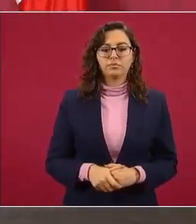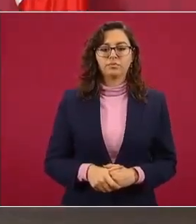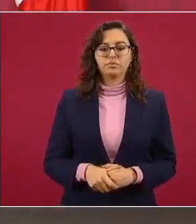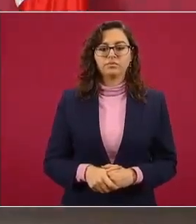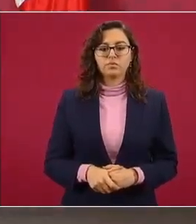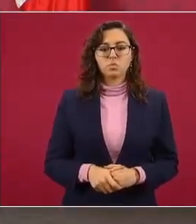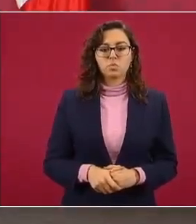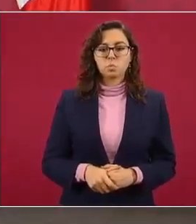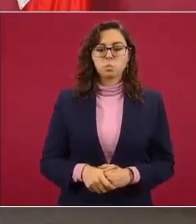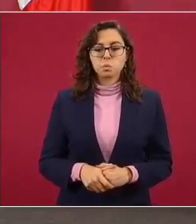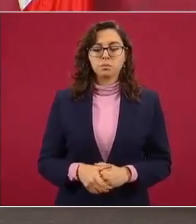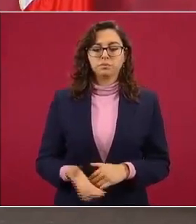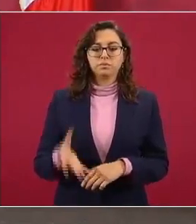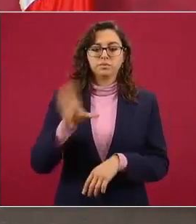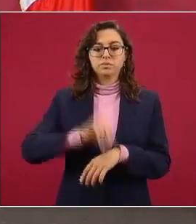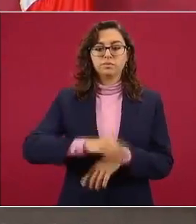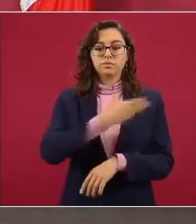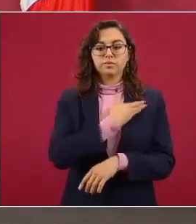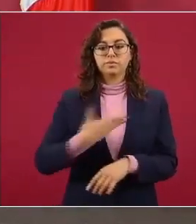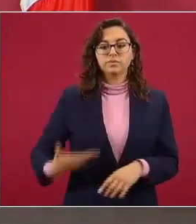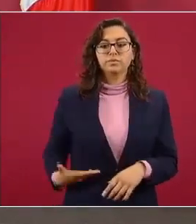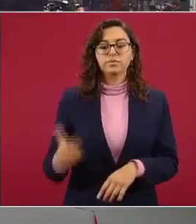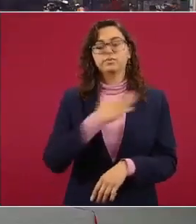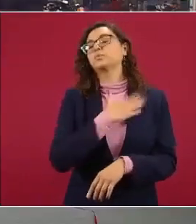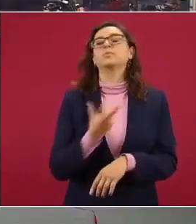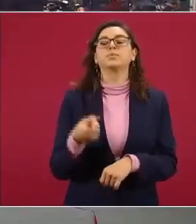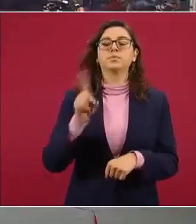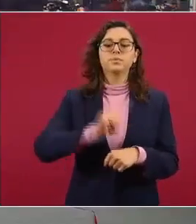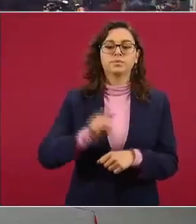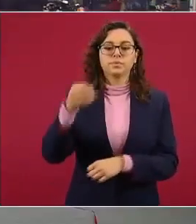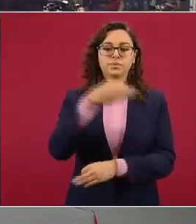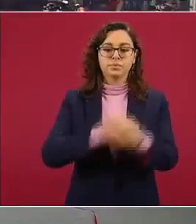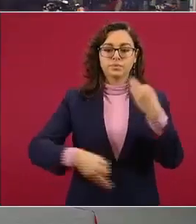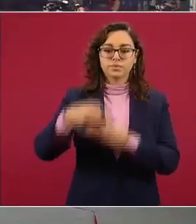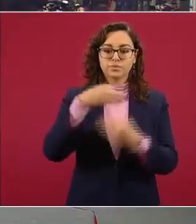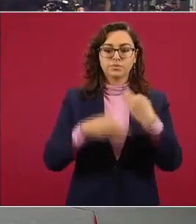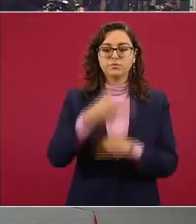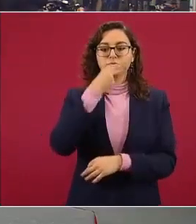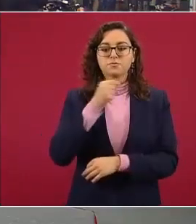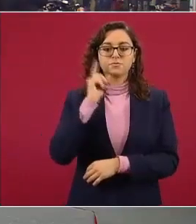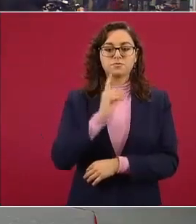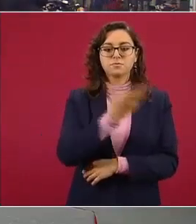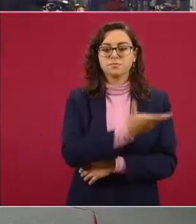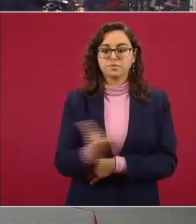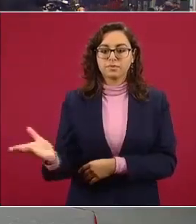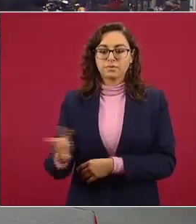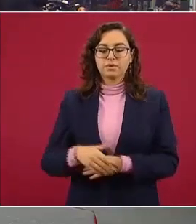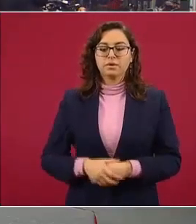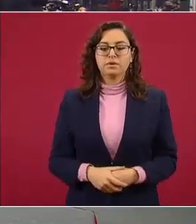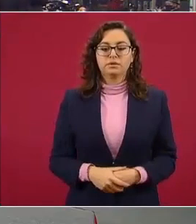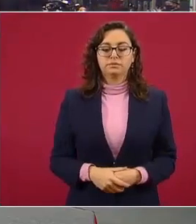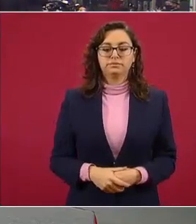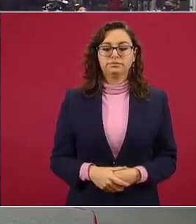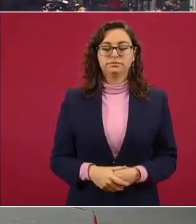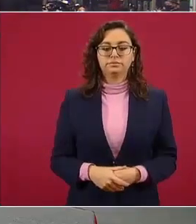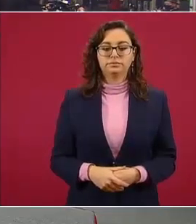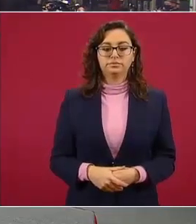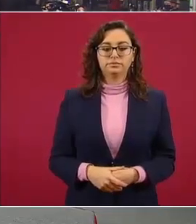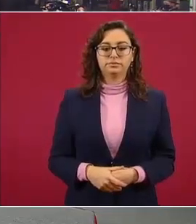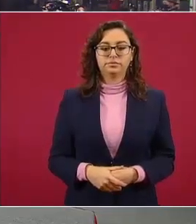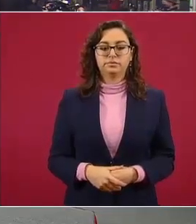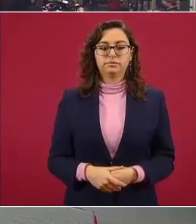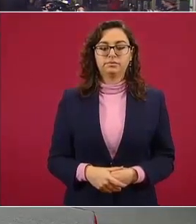Con su permiso, señor presidente. Muy buenos días a todas y todos. Bien, si ustedes me permiten, hago una